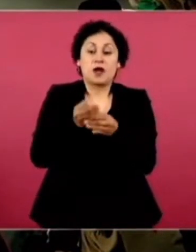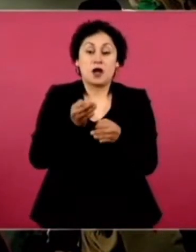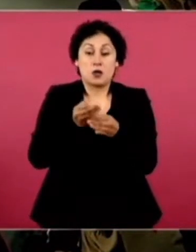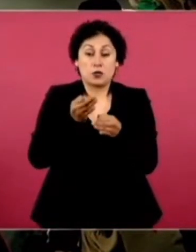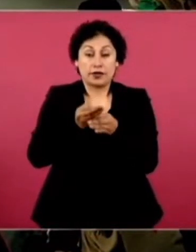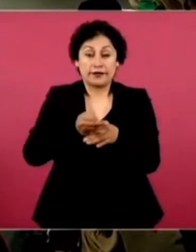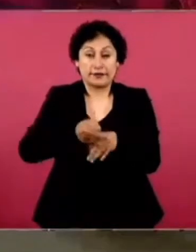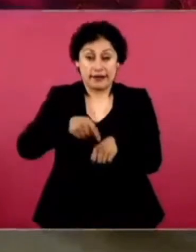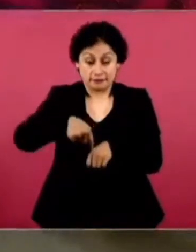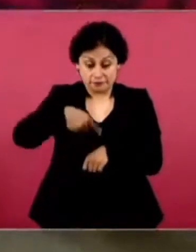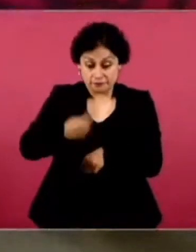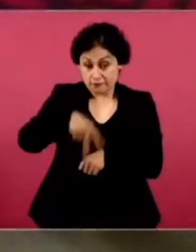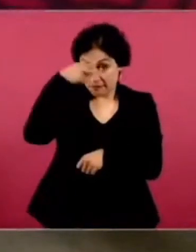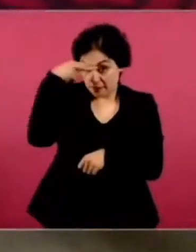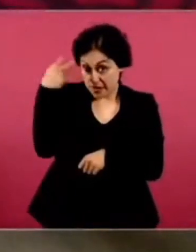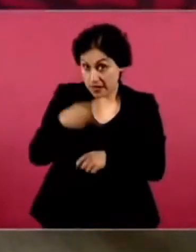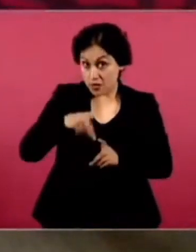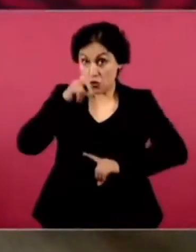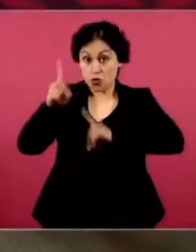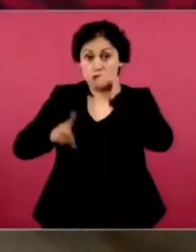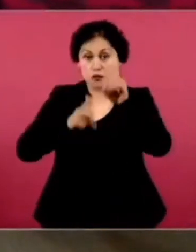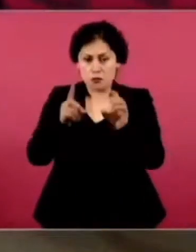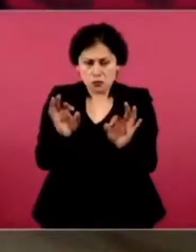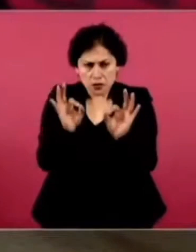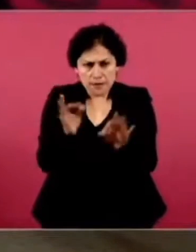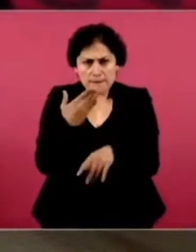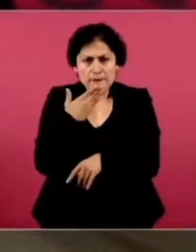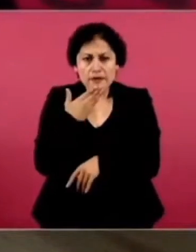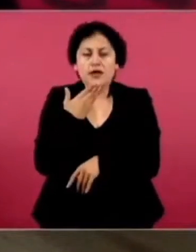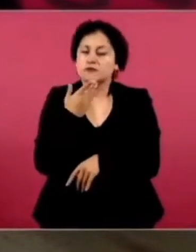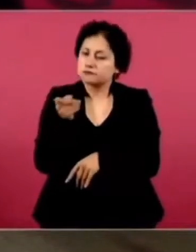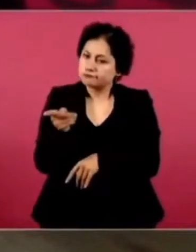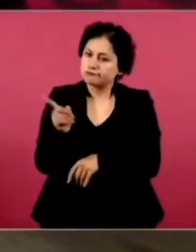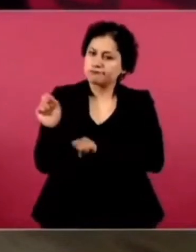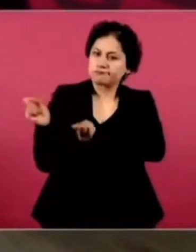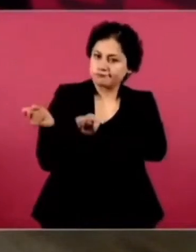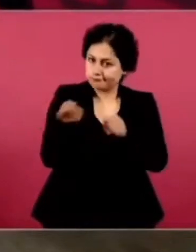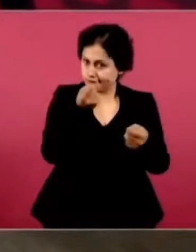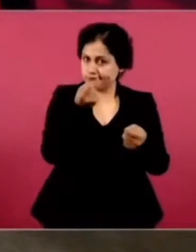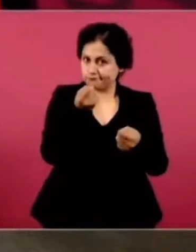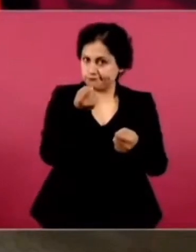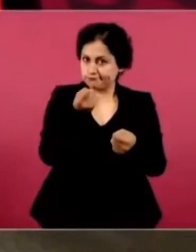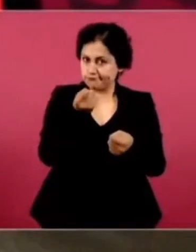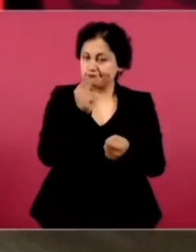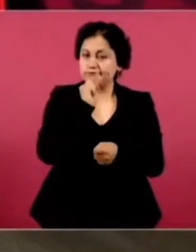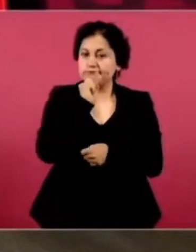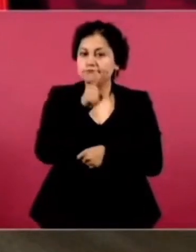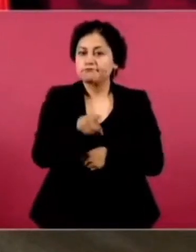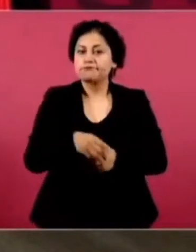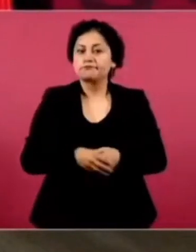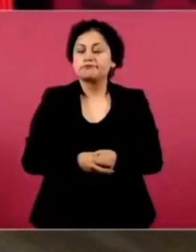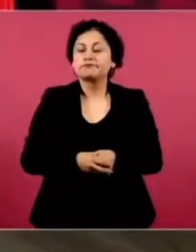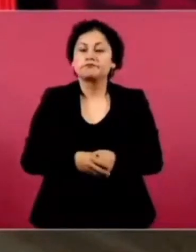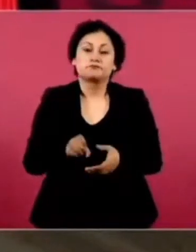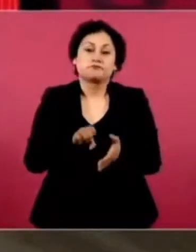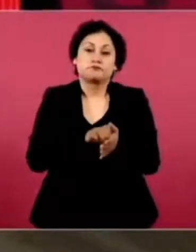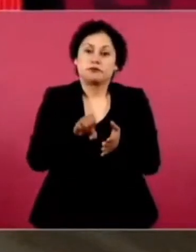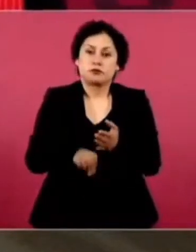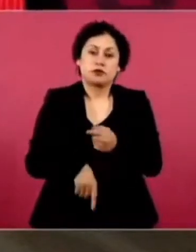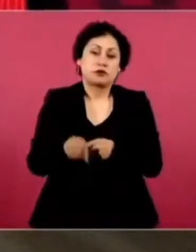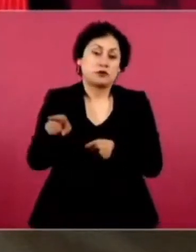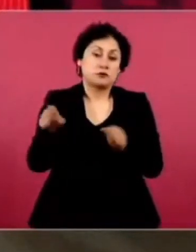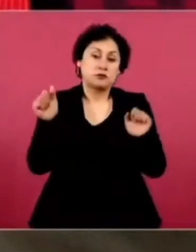deporte en el país, en especial para el béisbol, está llegando mucha